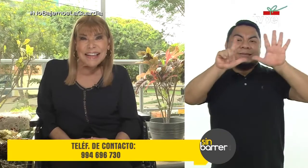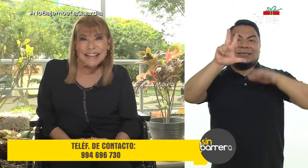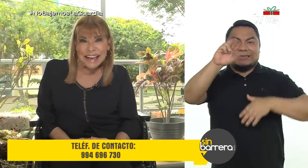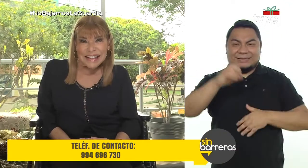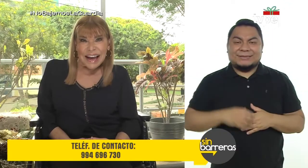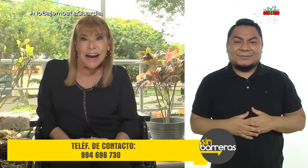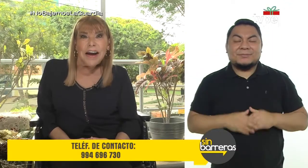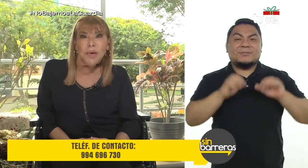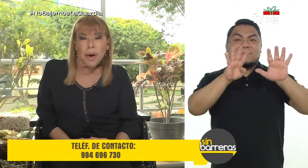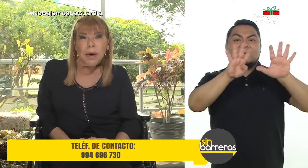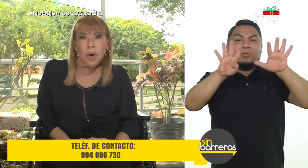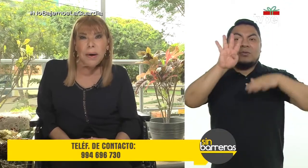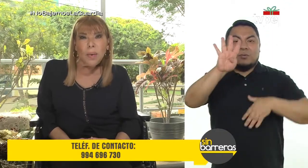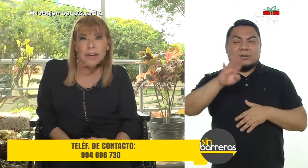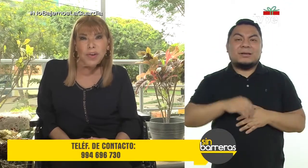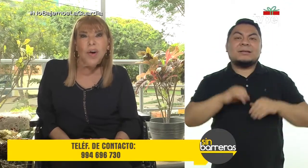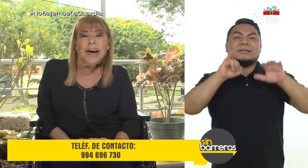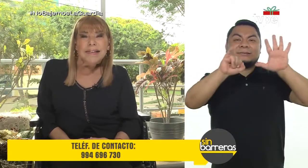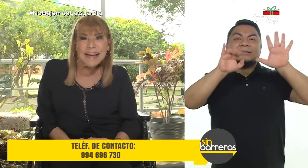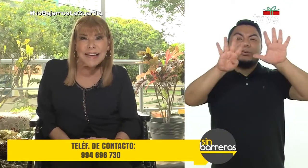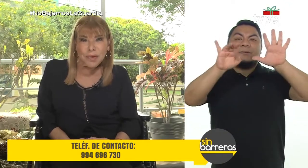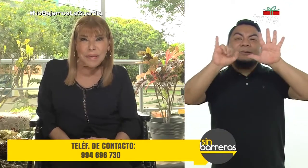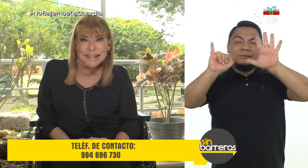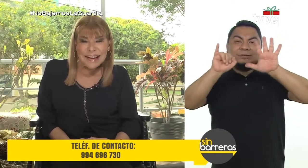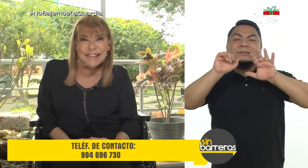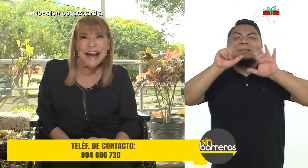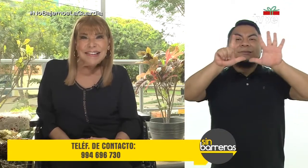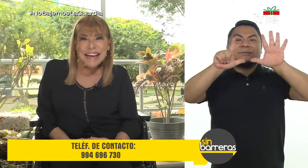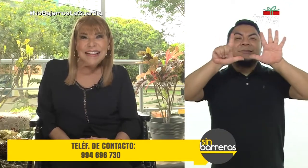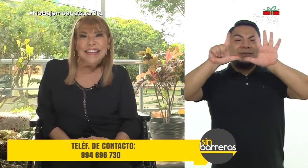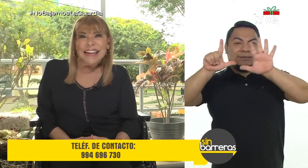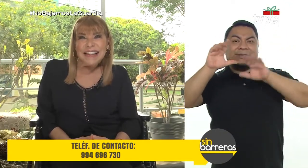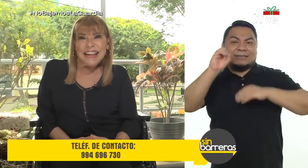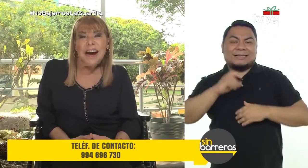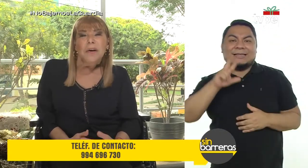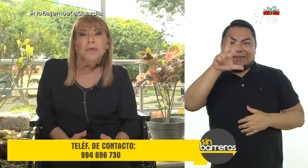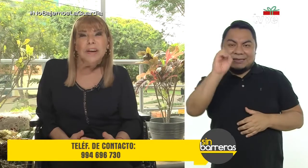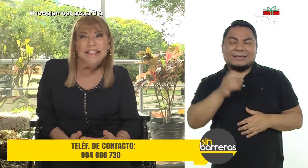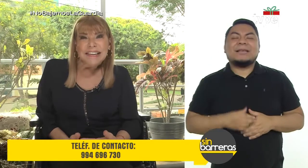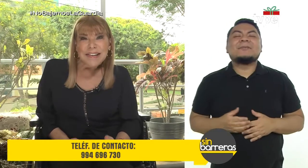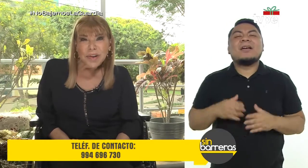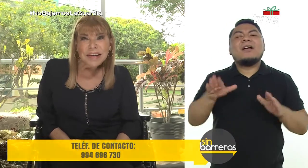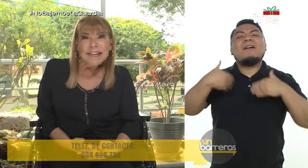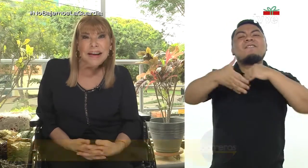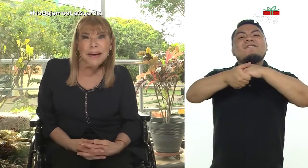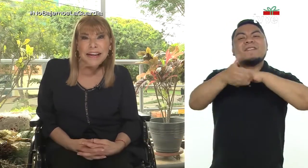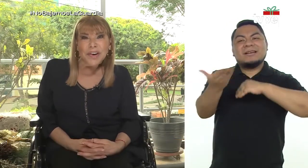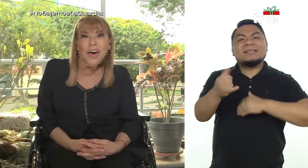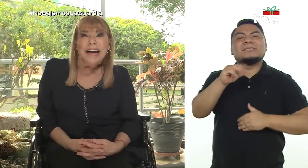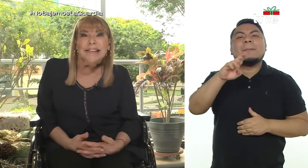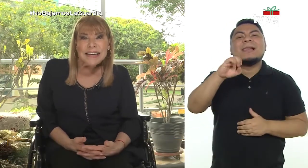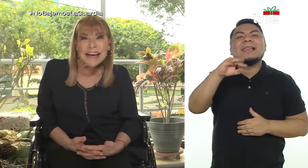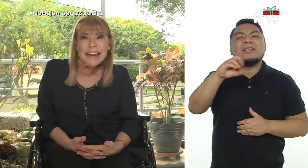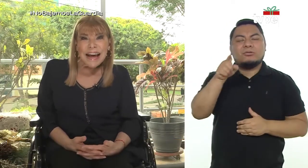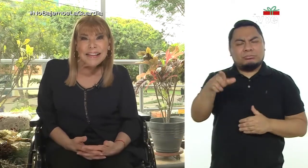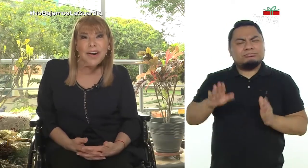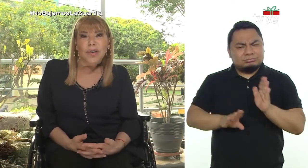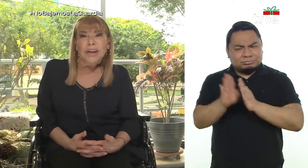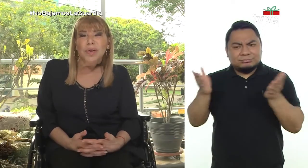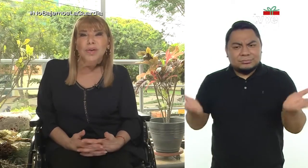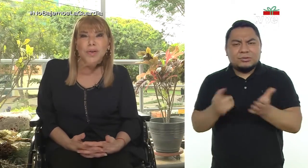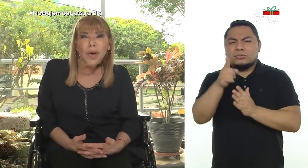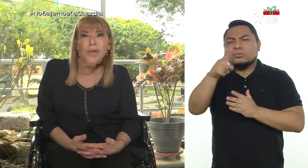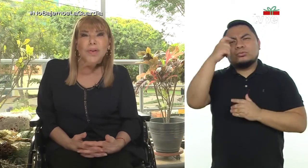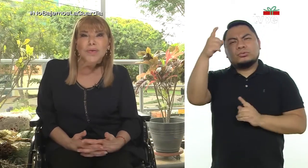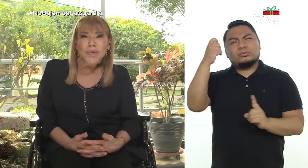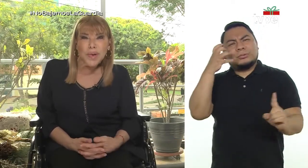-730. 994-696-730. Felicitaciones Isabelino, sigue adelante